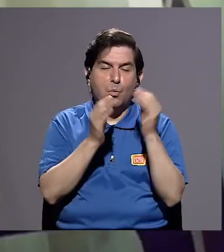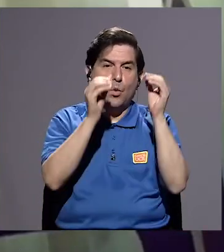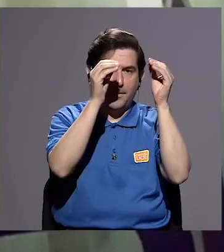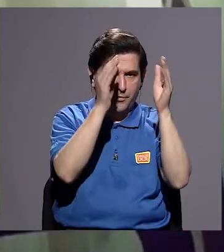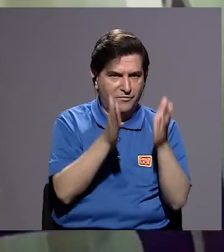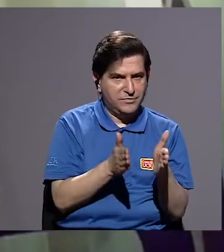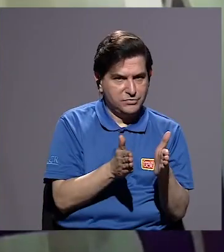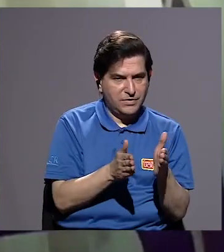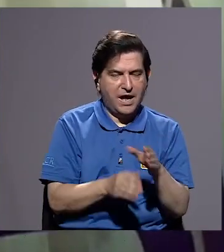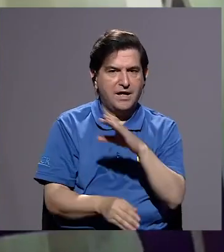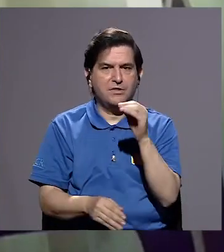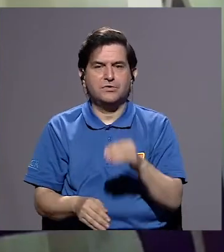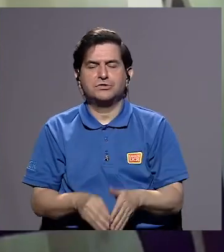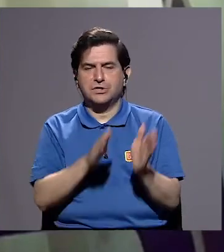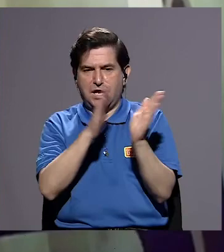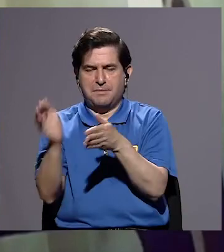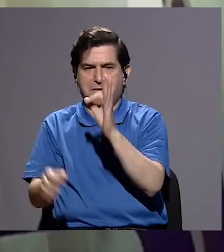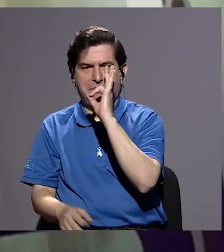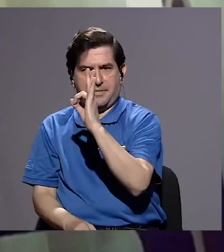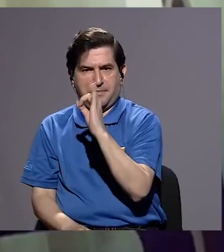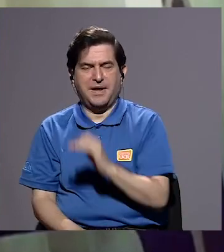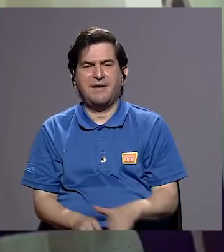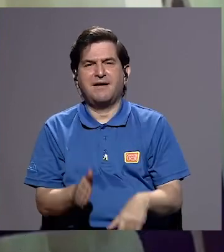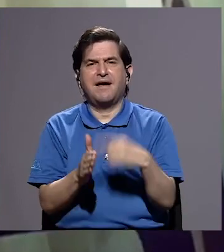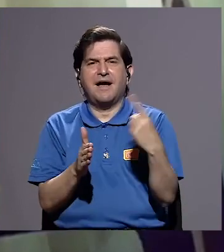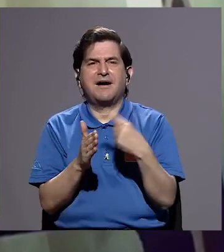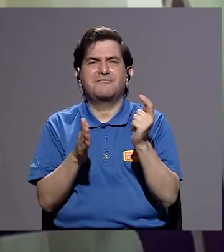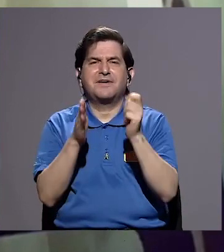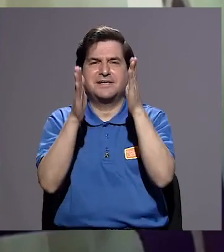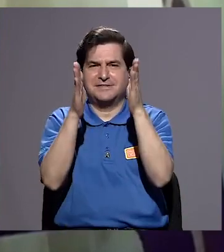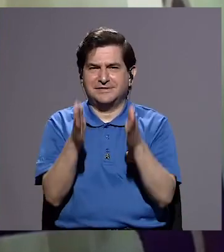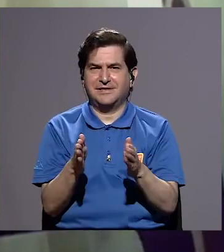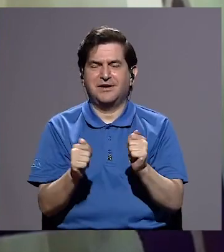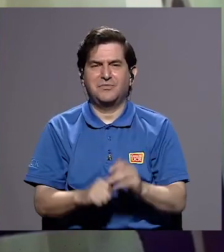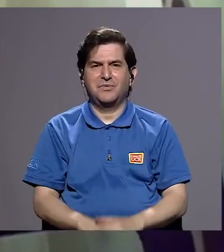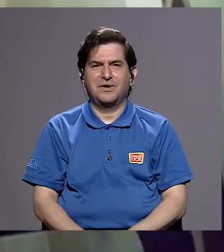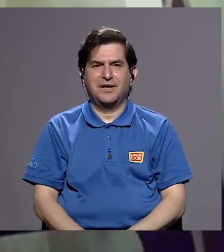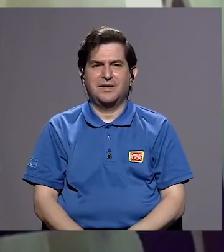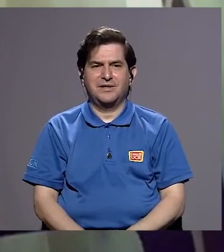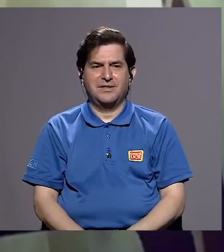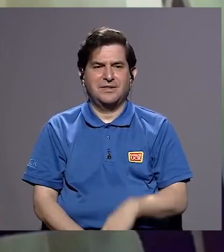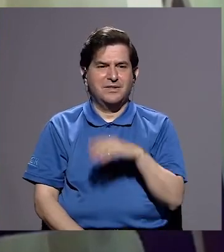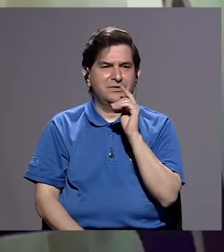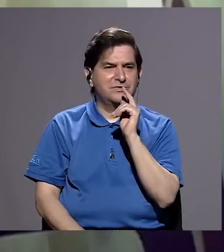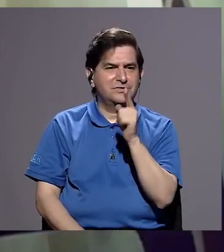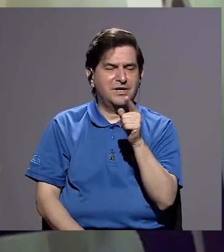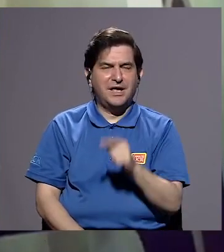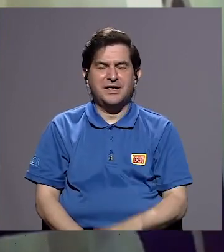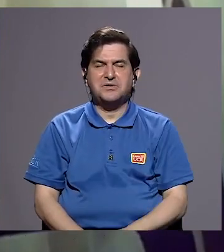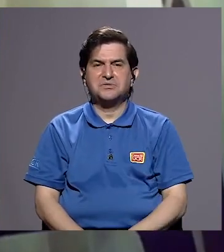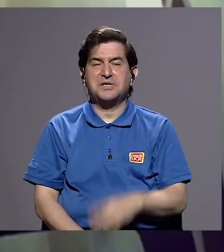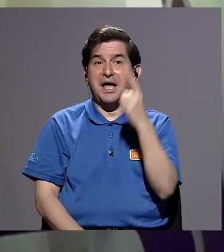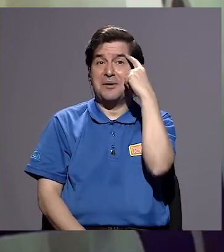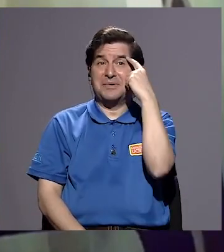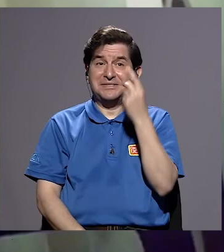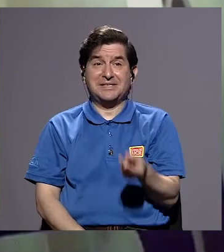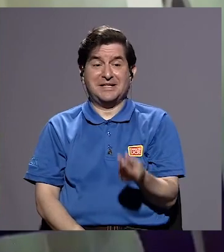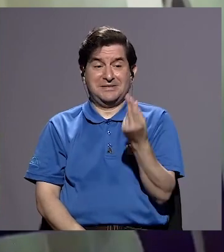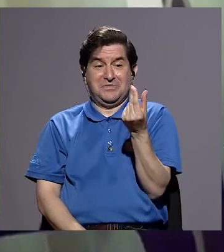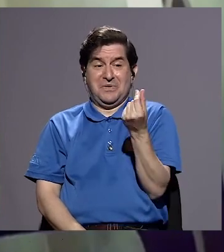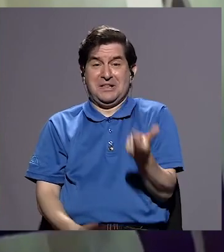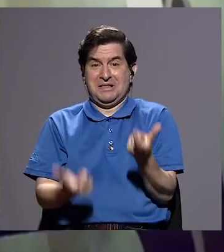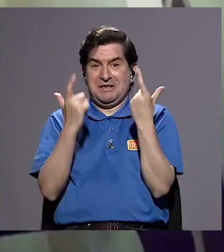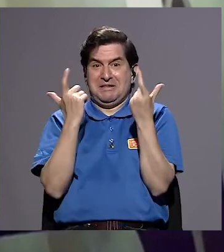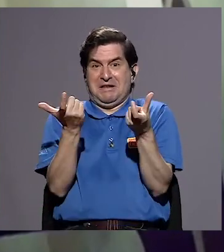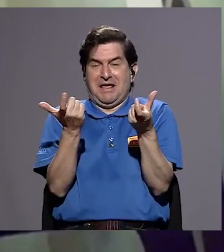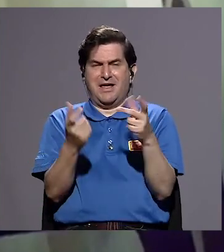buenos profesores y prepararlos. Porque a veces los abogados, es decir, están por el dinero que puedan ganar.